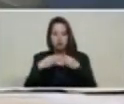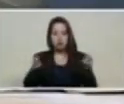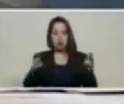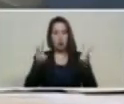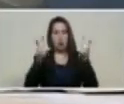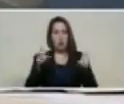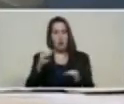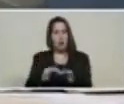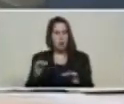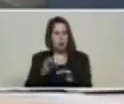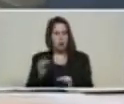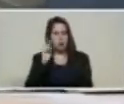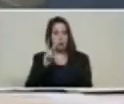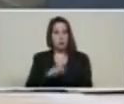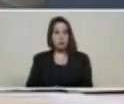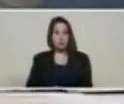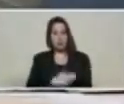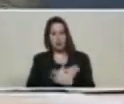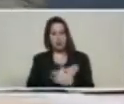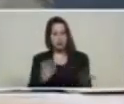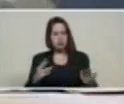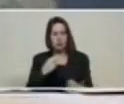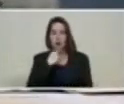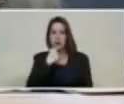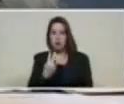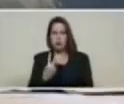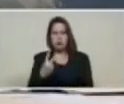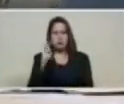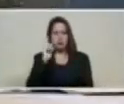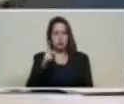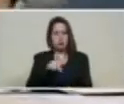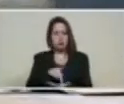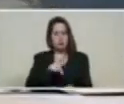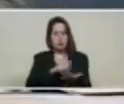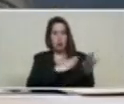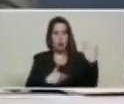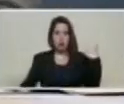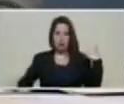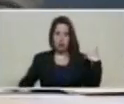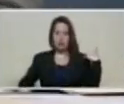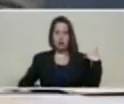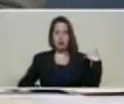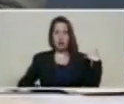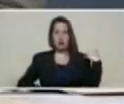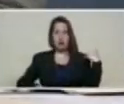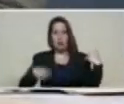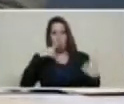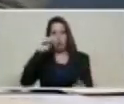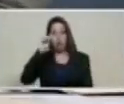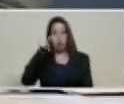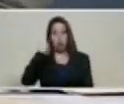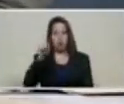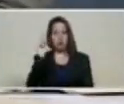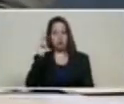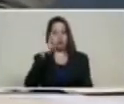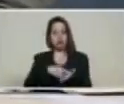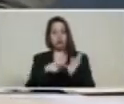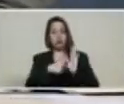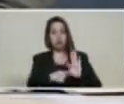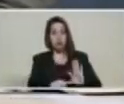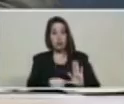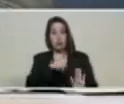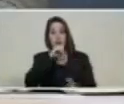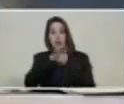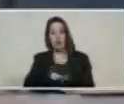resumir, le cedo la palabra, presidente, para que usted sea el protagonista de esta historia, que el mundo lo espera con